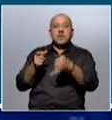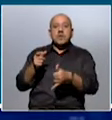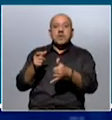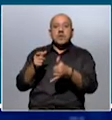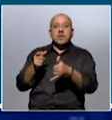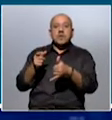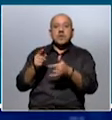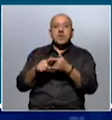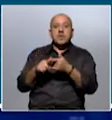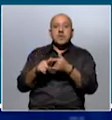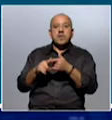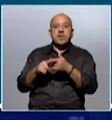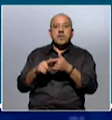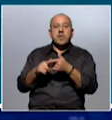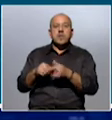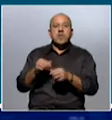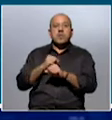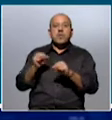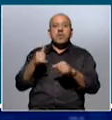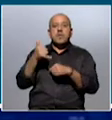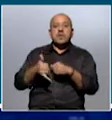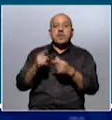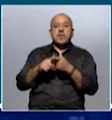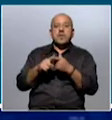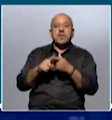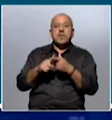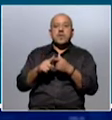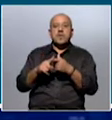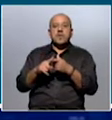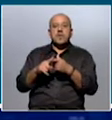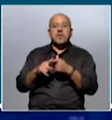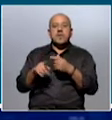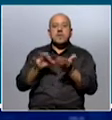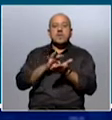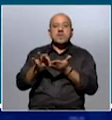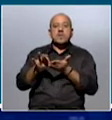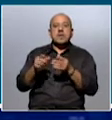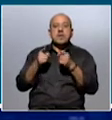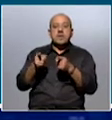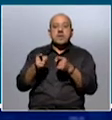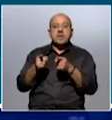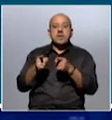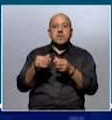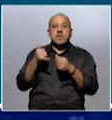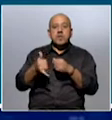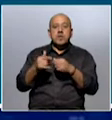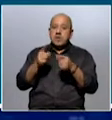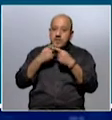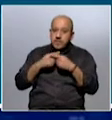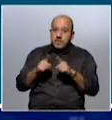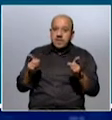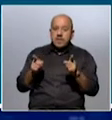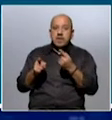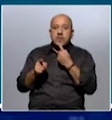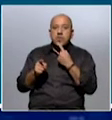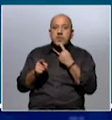o más dependencia pueden contar con determinados servicios. Pero claro, eso implica concebir distintas las